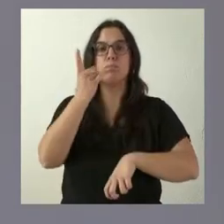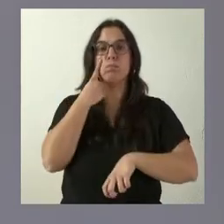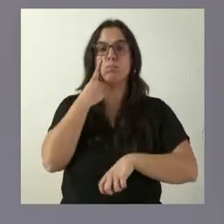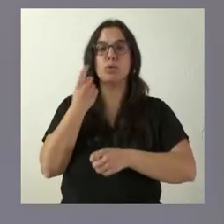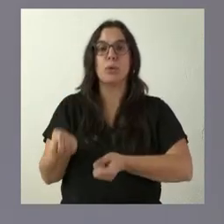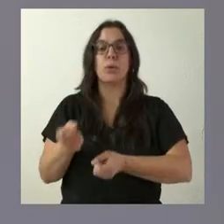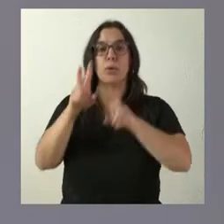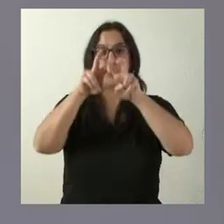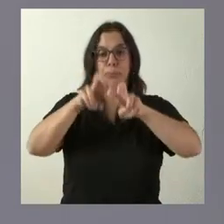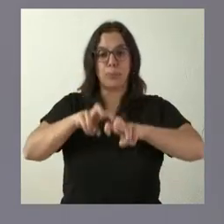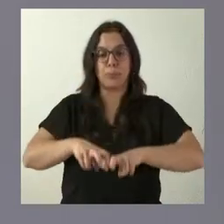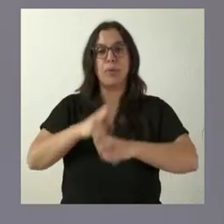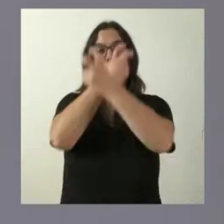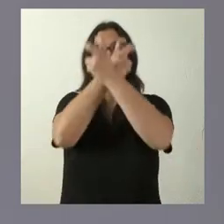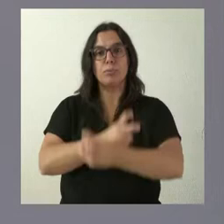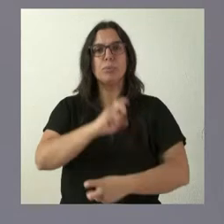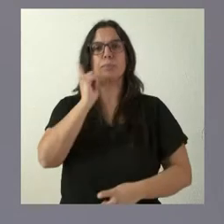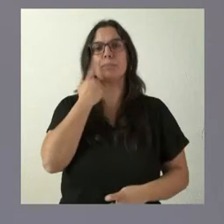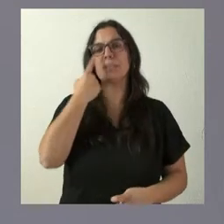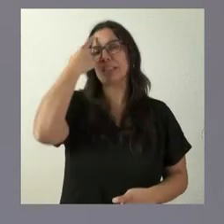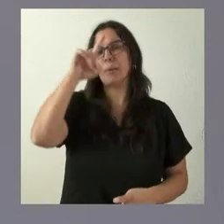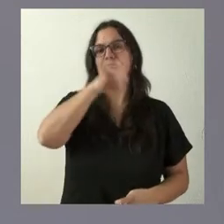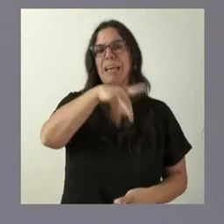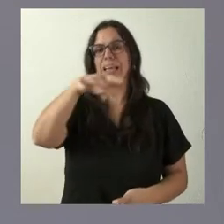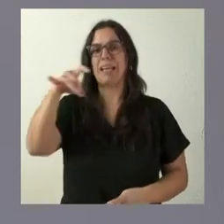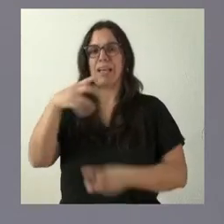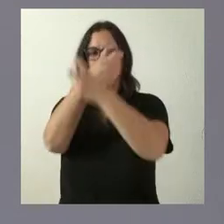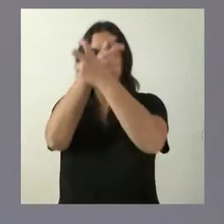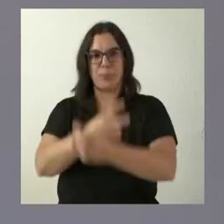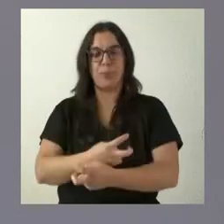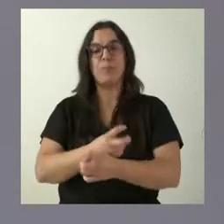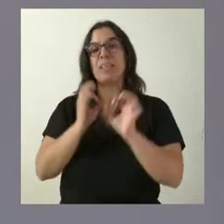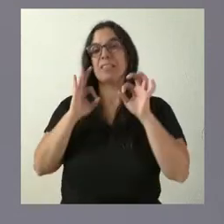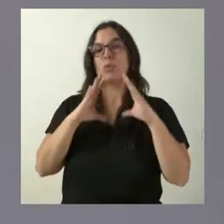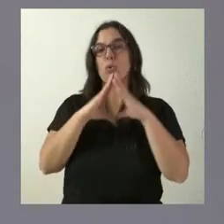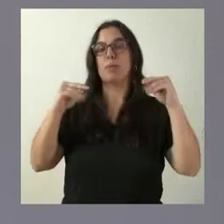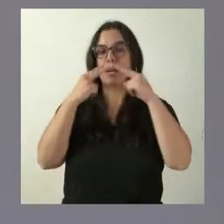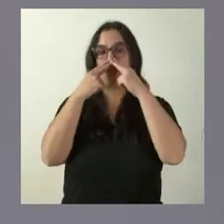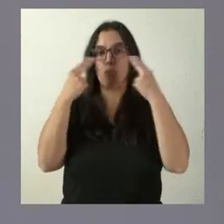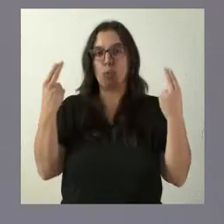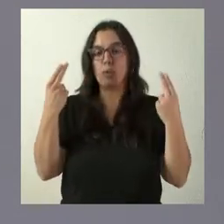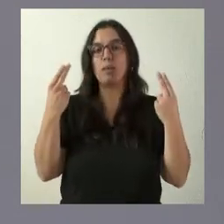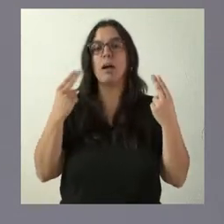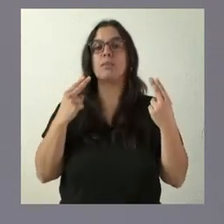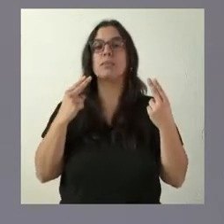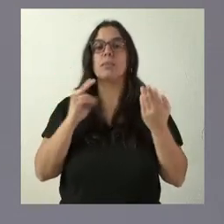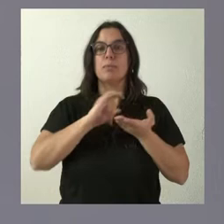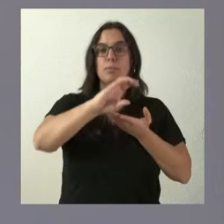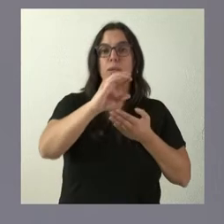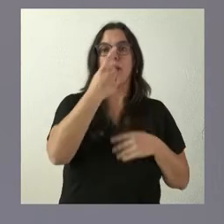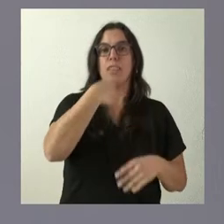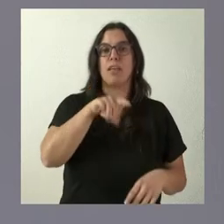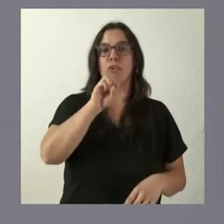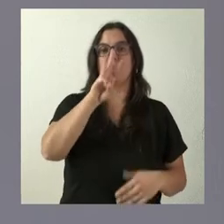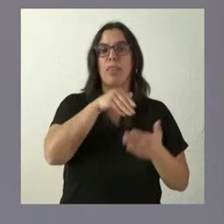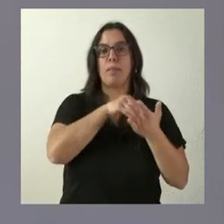identificación de víctimas. En concreto, a las universidades públicas se les otorga 113.000